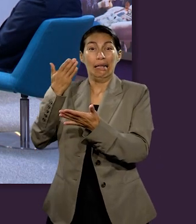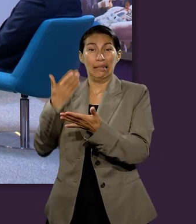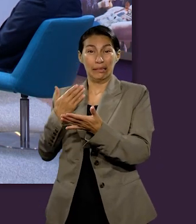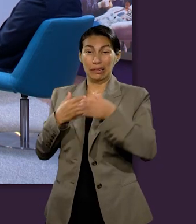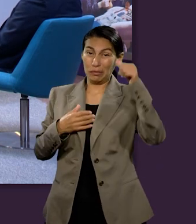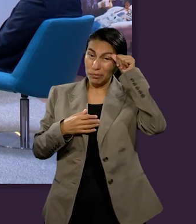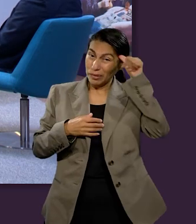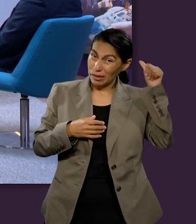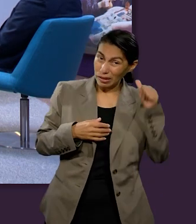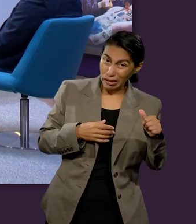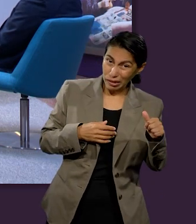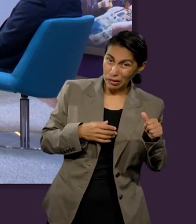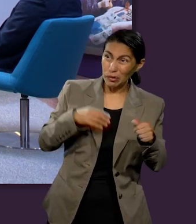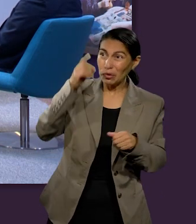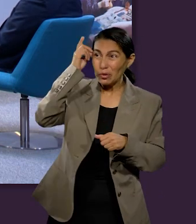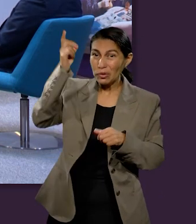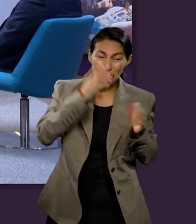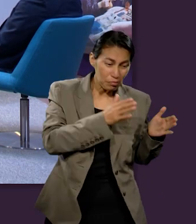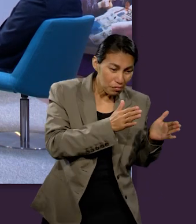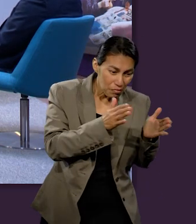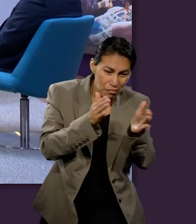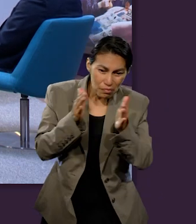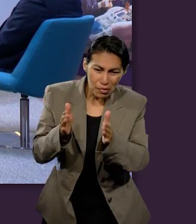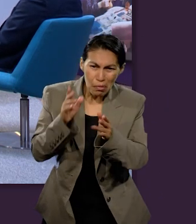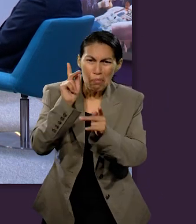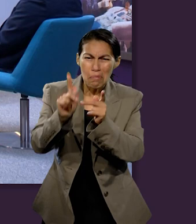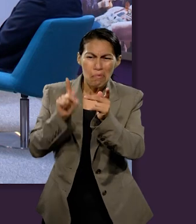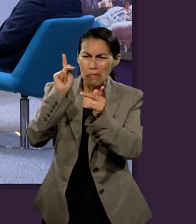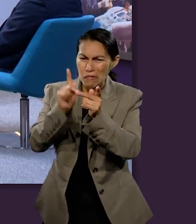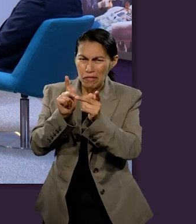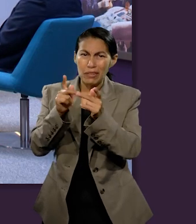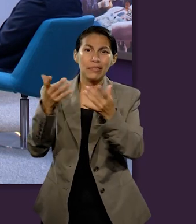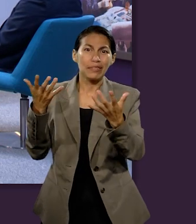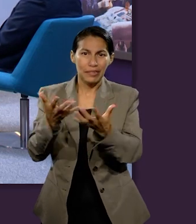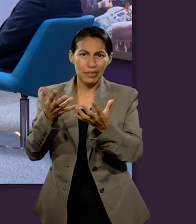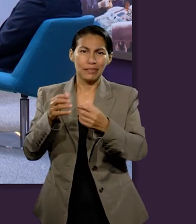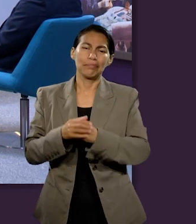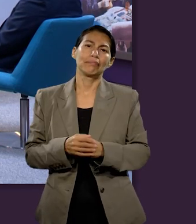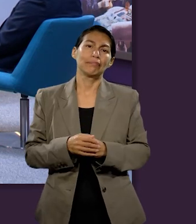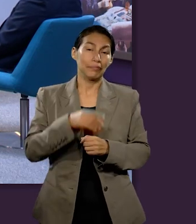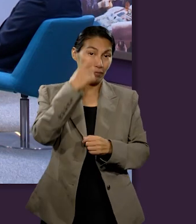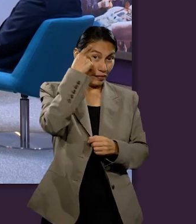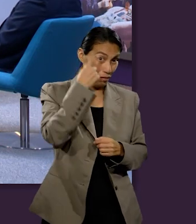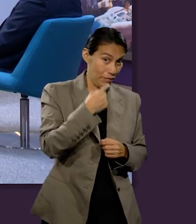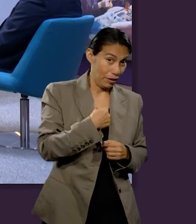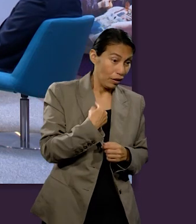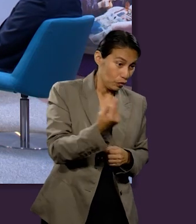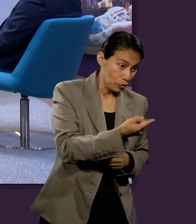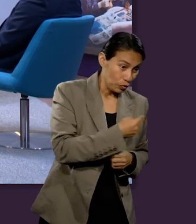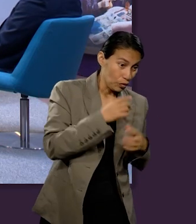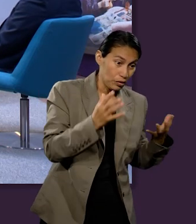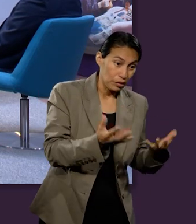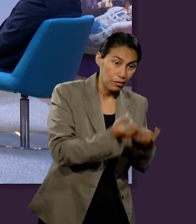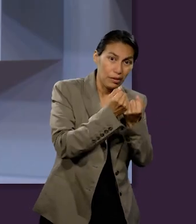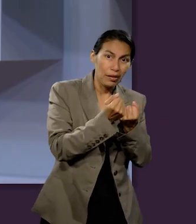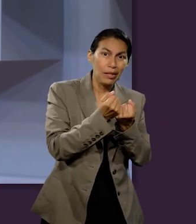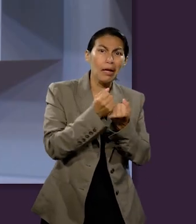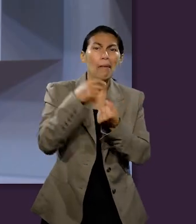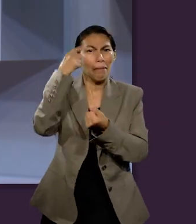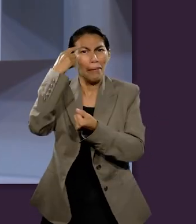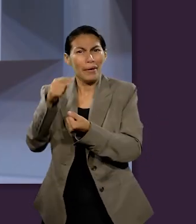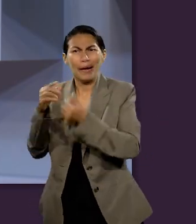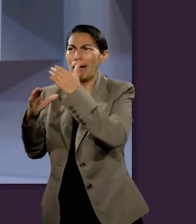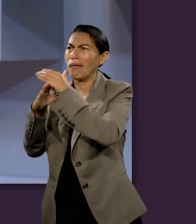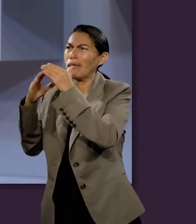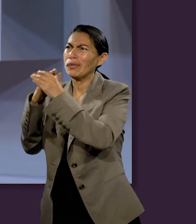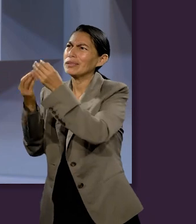ha diseñado desde antes que todo ocurriese un plan no sólo para salvarnos, sino